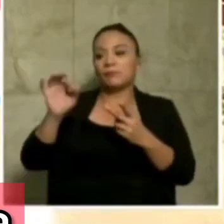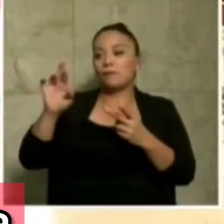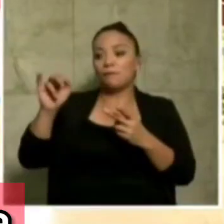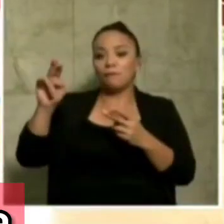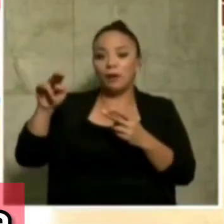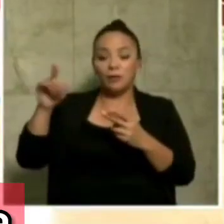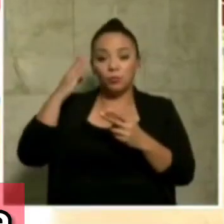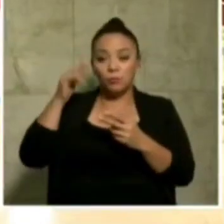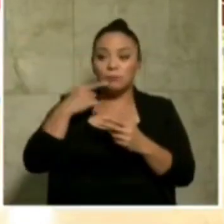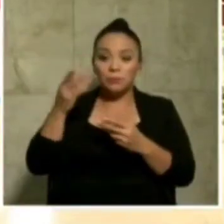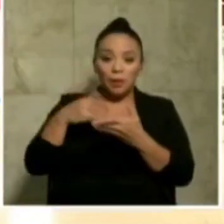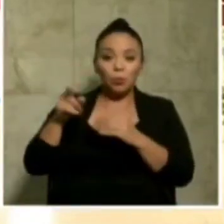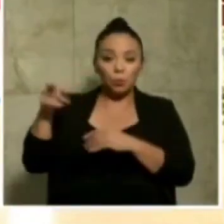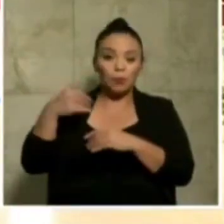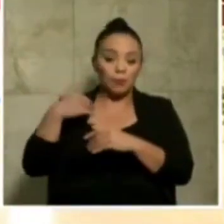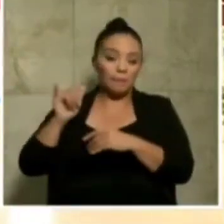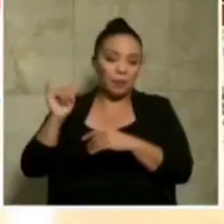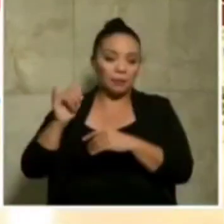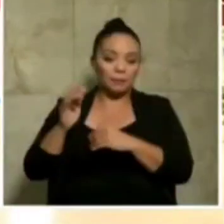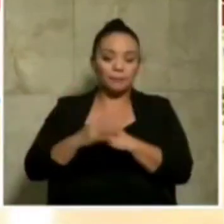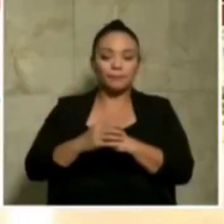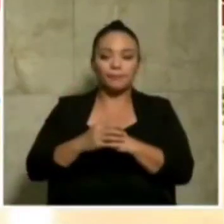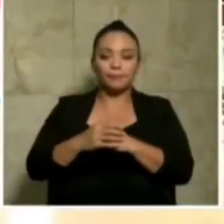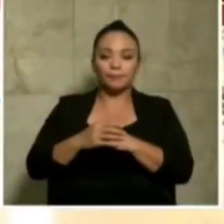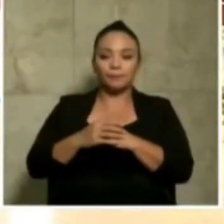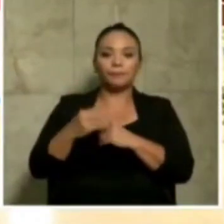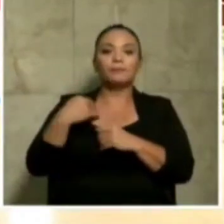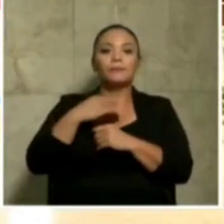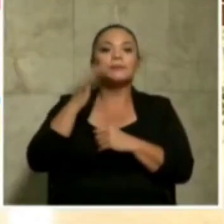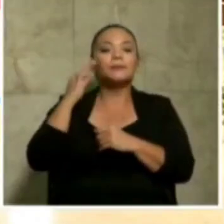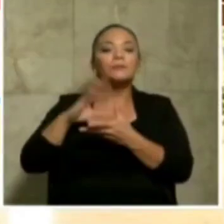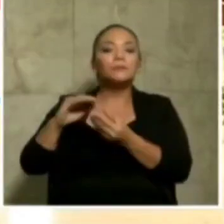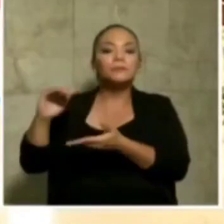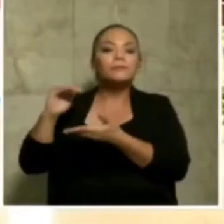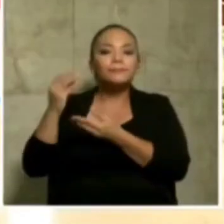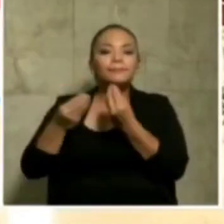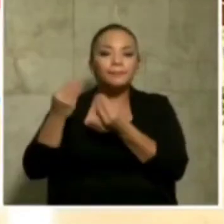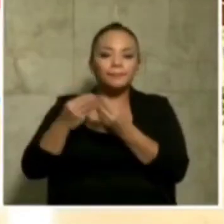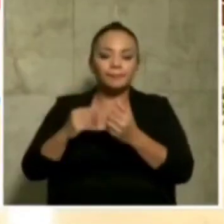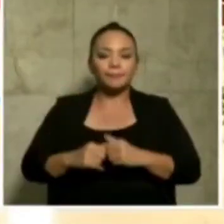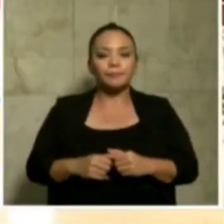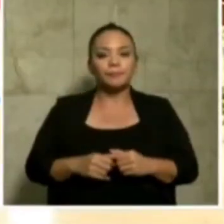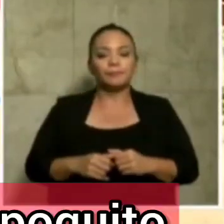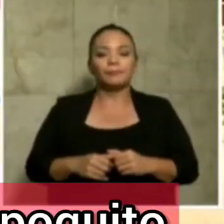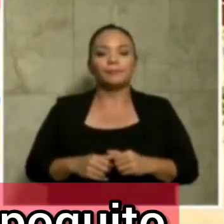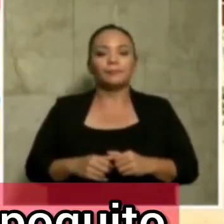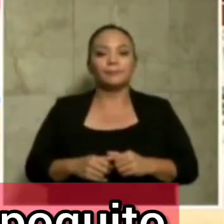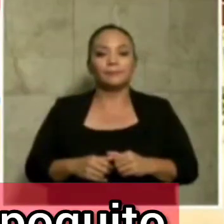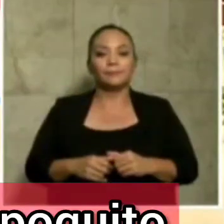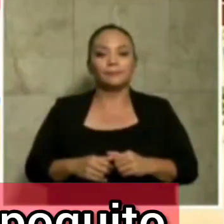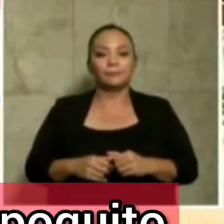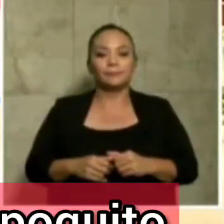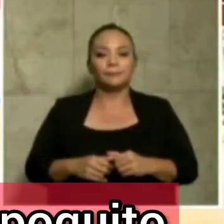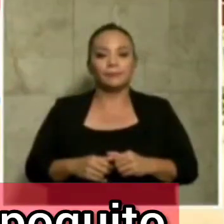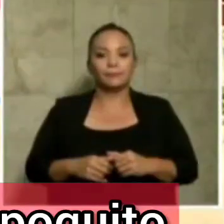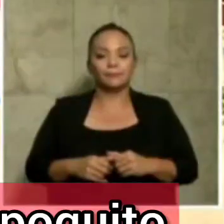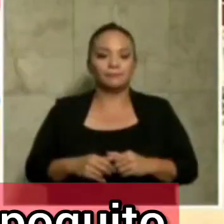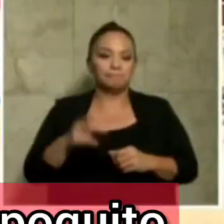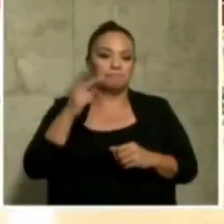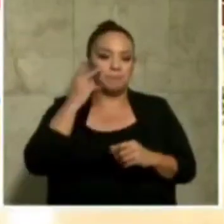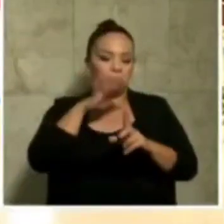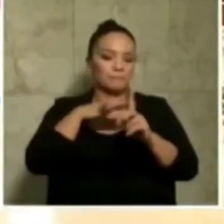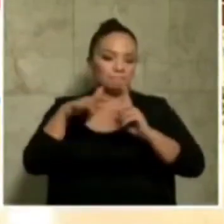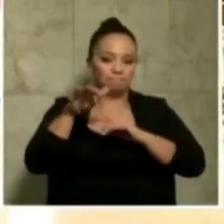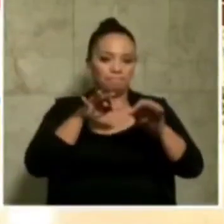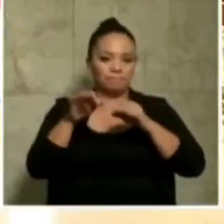porque él también tiene influencia. Cuéntenos, señora ministra, ¿qué estamos haciendo? Vean, tal vez para poder contextualizarlos un